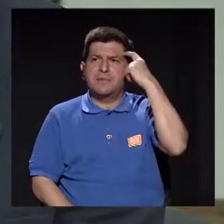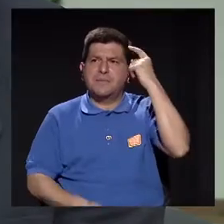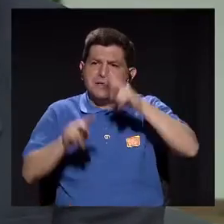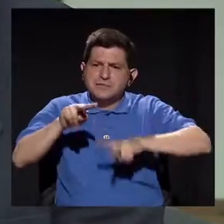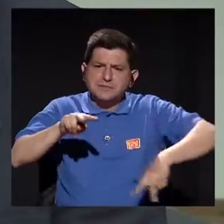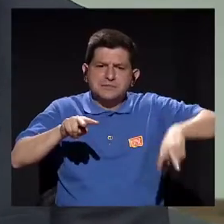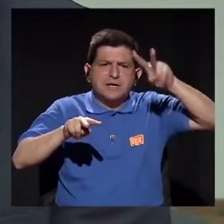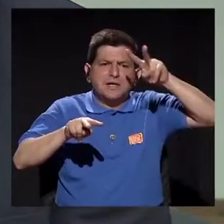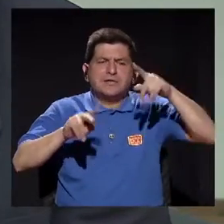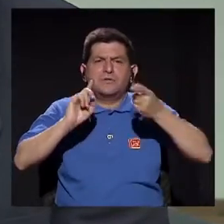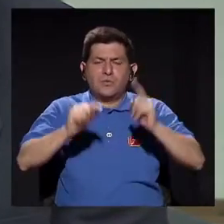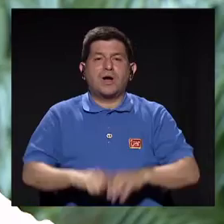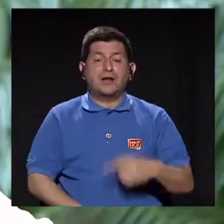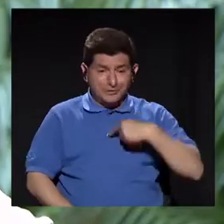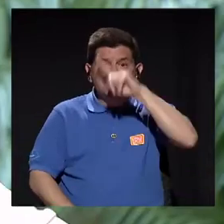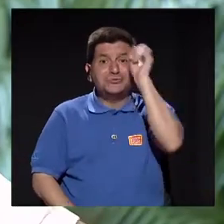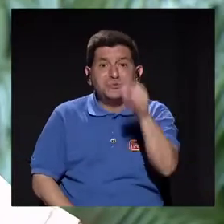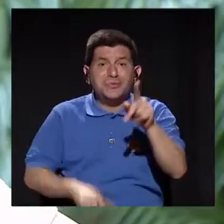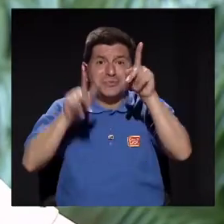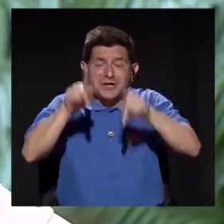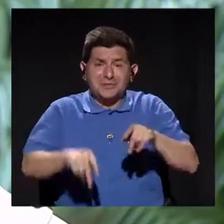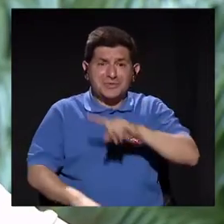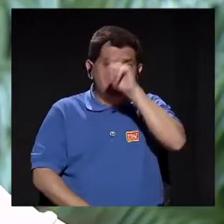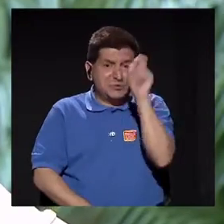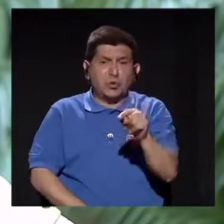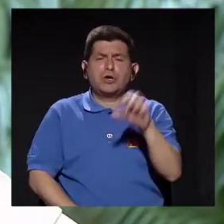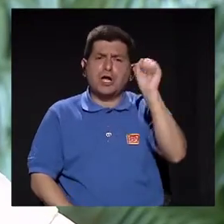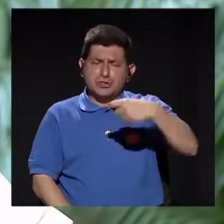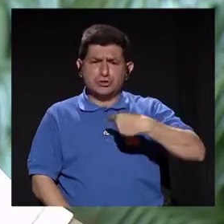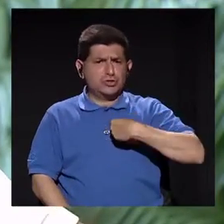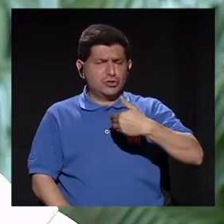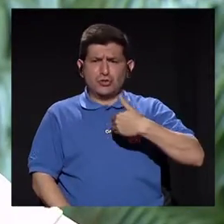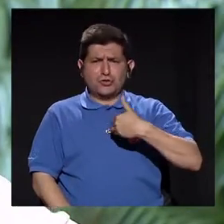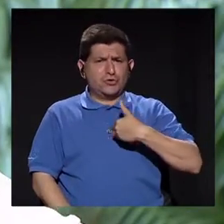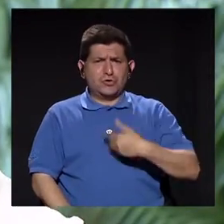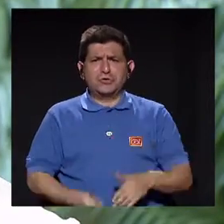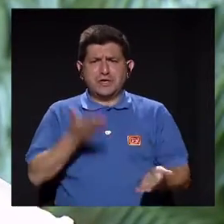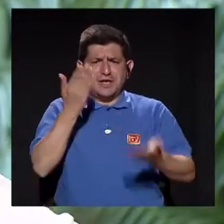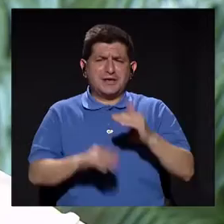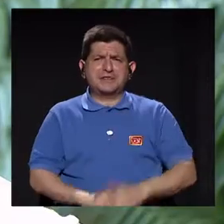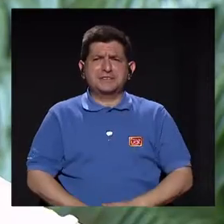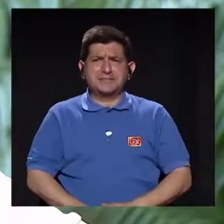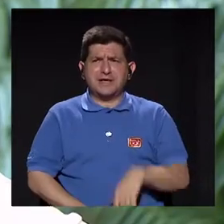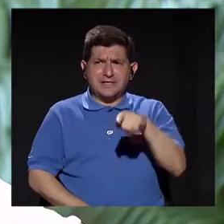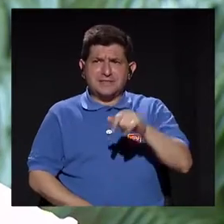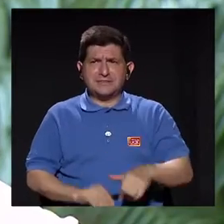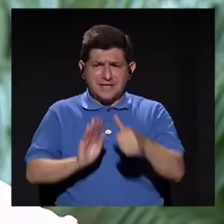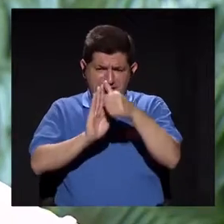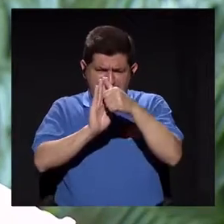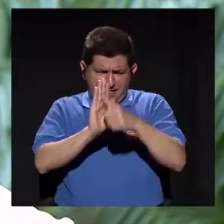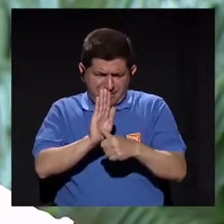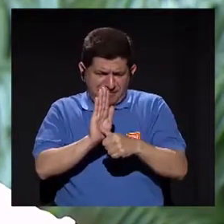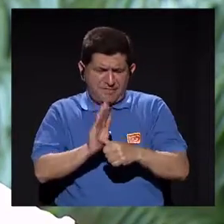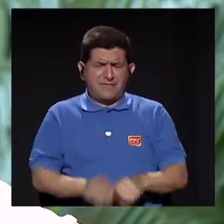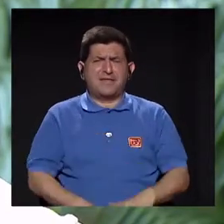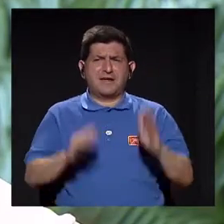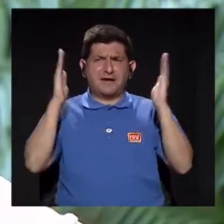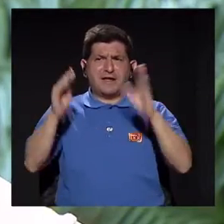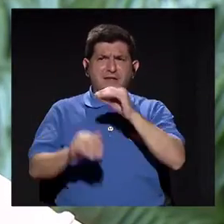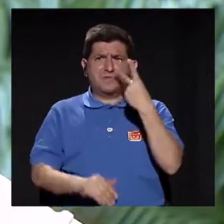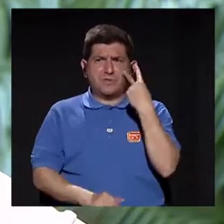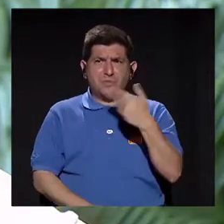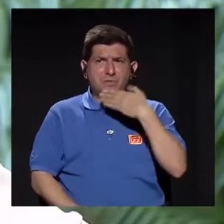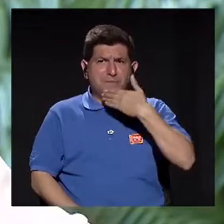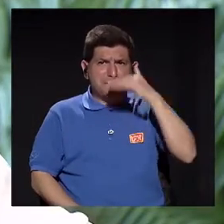¿Cuáles ventajas tiene? Eso le iba a preguntar porque la gente podría preguntar, bueno, si no voy a tener la herida tan grande, estéticamente no se va a ver tan mal,